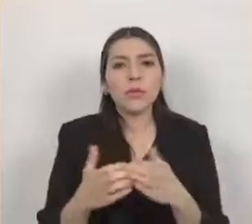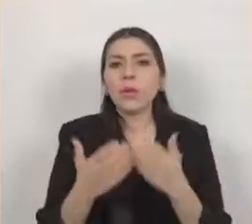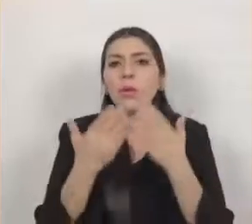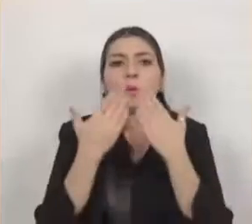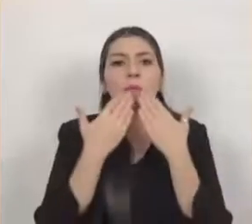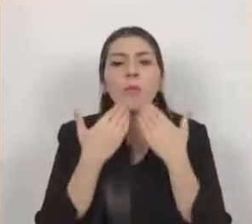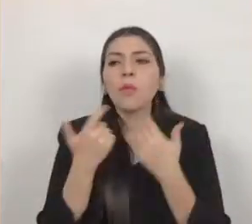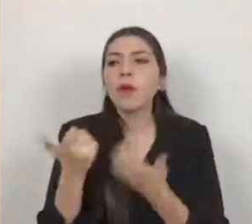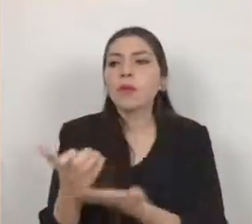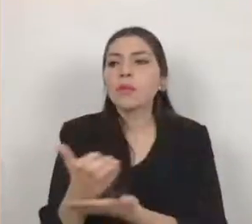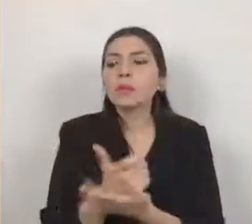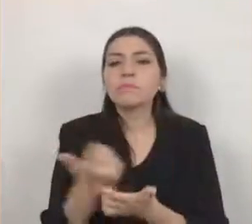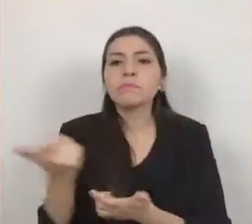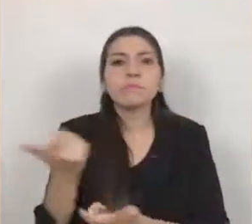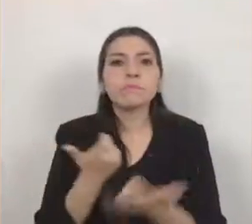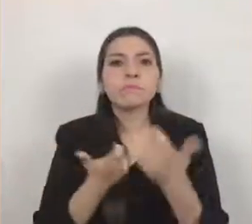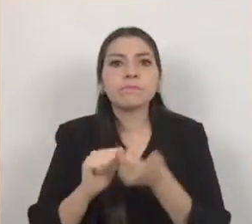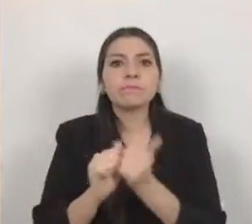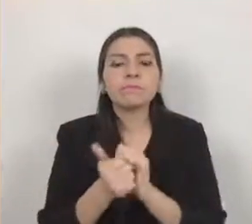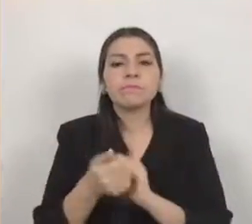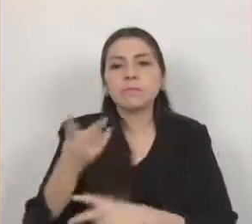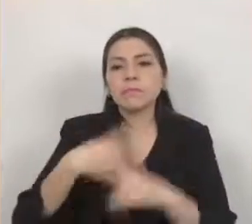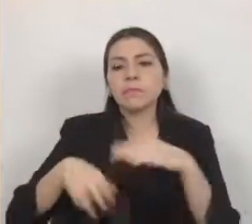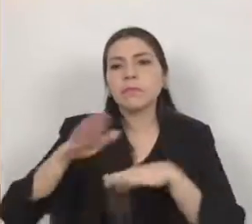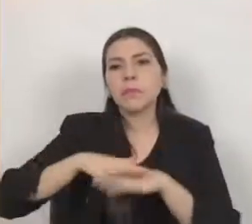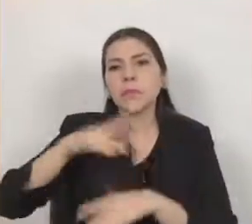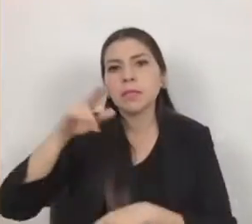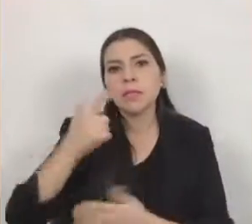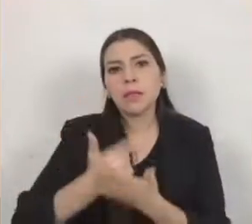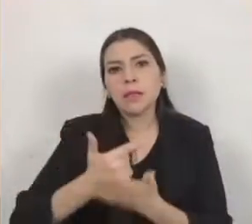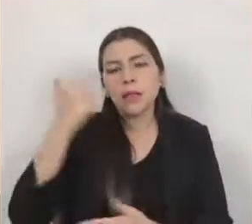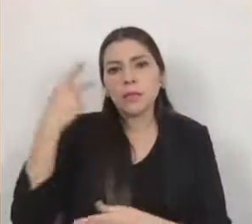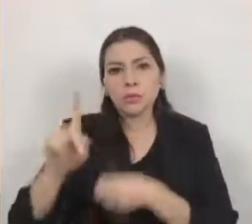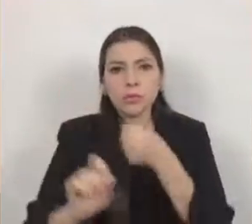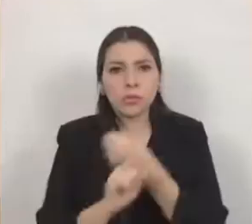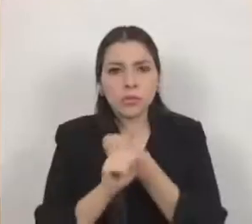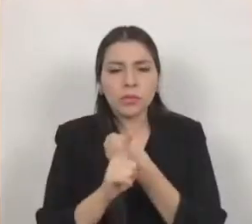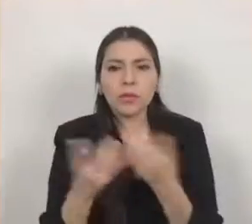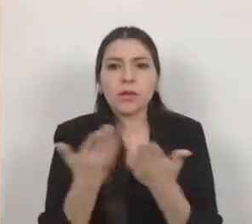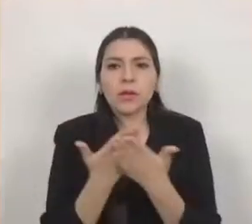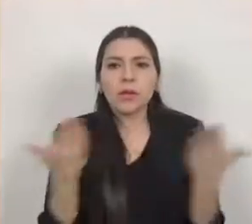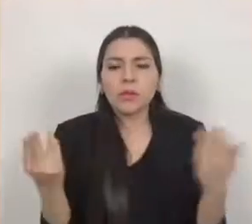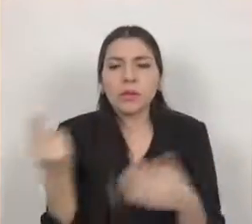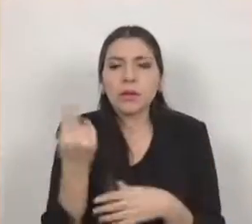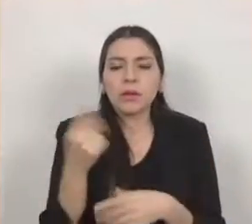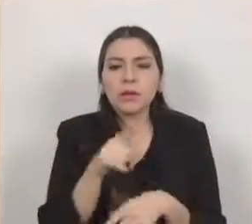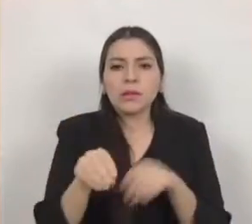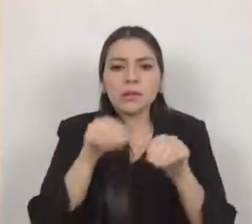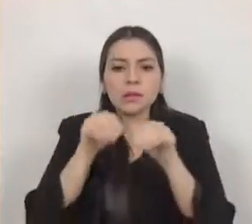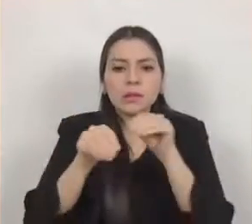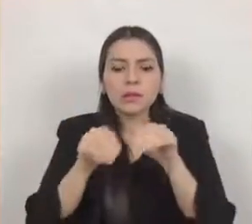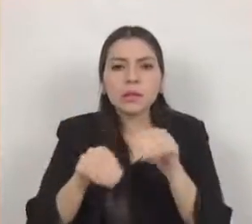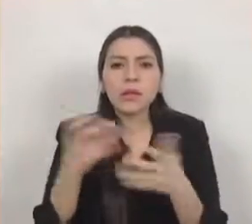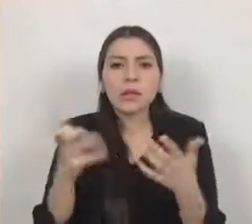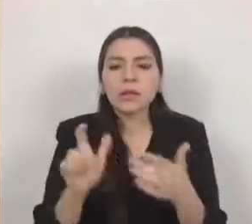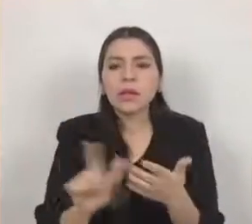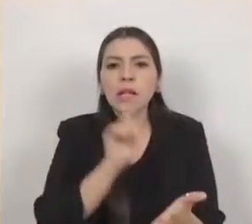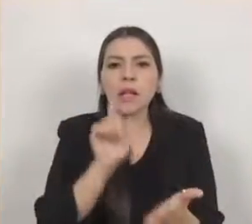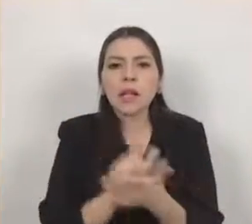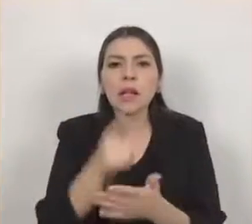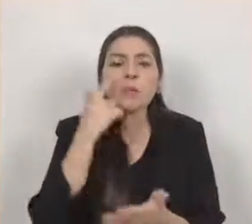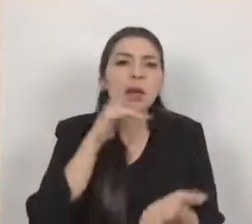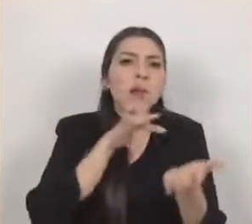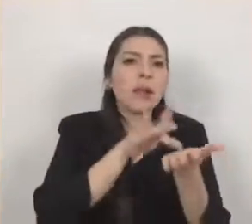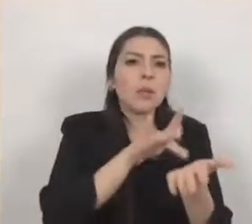agrava su situación por ello consideramos idóneo legislar para generar acciones que beneficien directamente a su economía